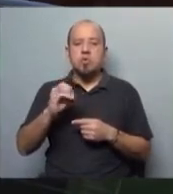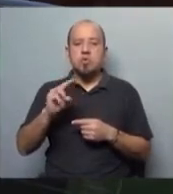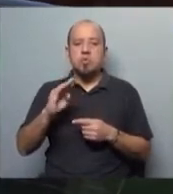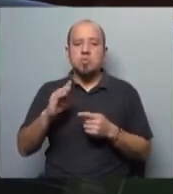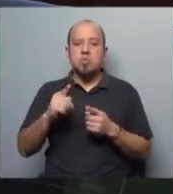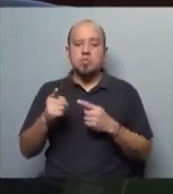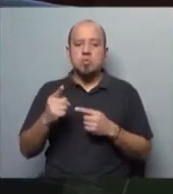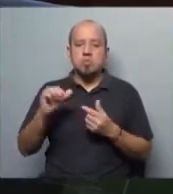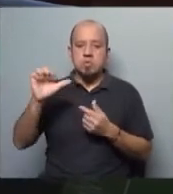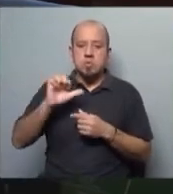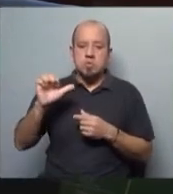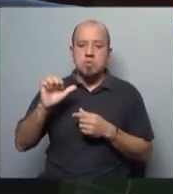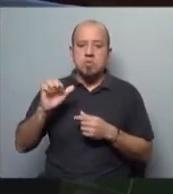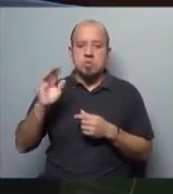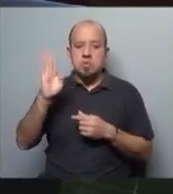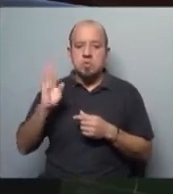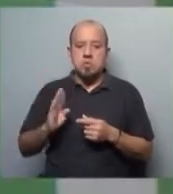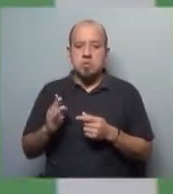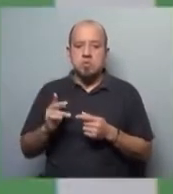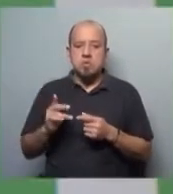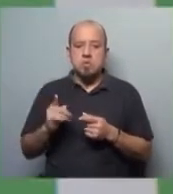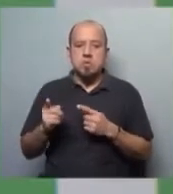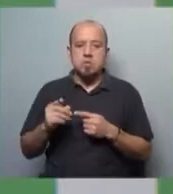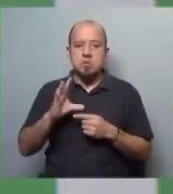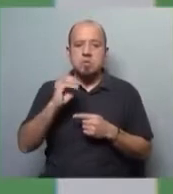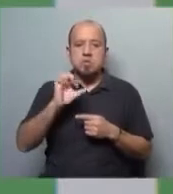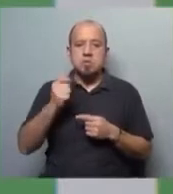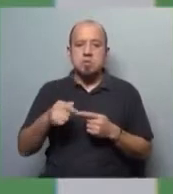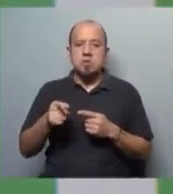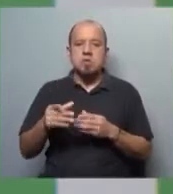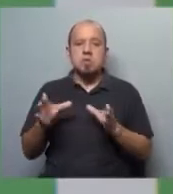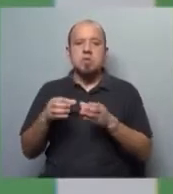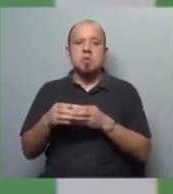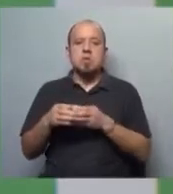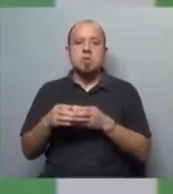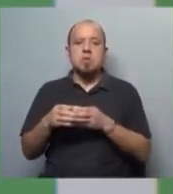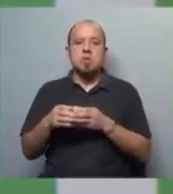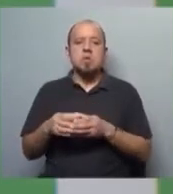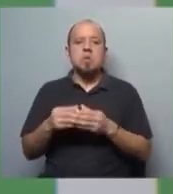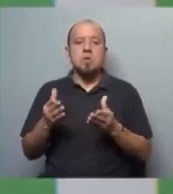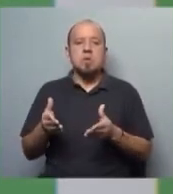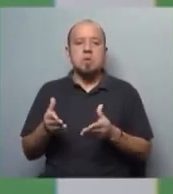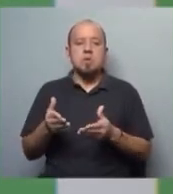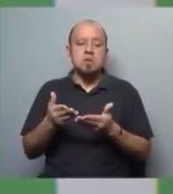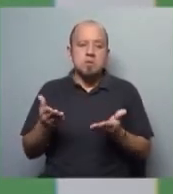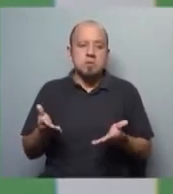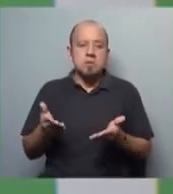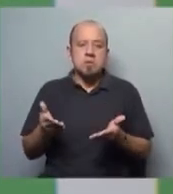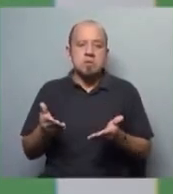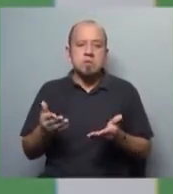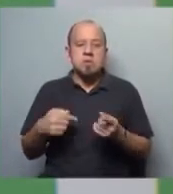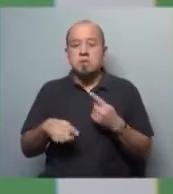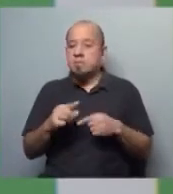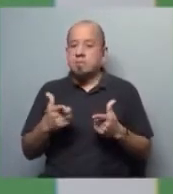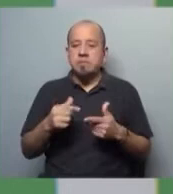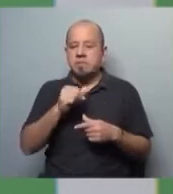y uno, Brasil y la OEA, ese grupo, han impedido efectivamente que haya una salida soberana,